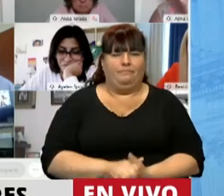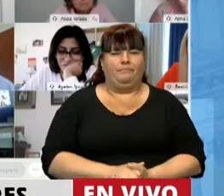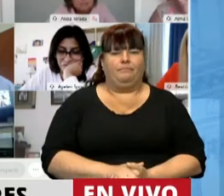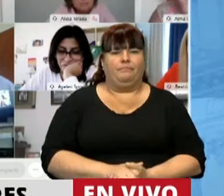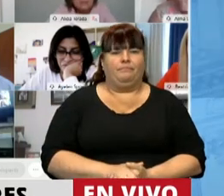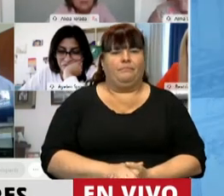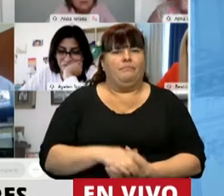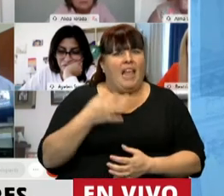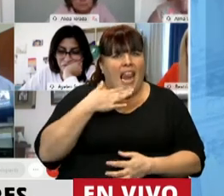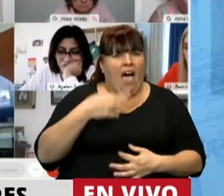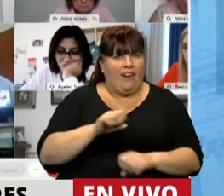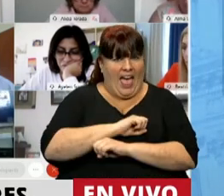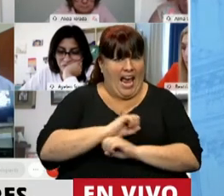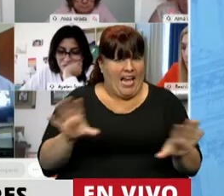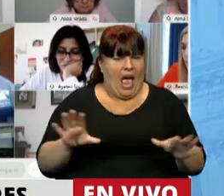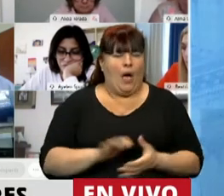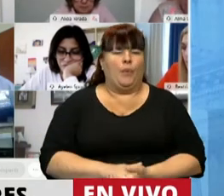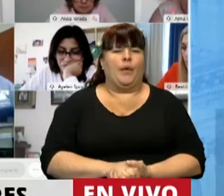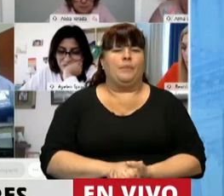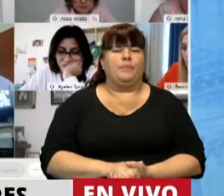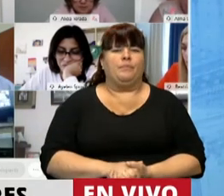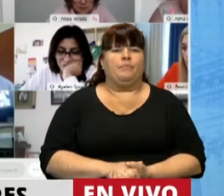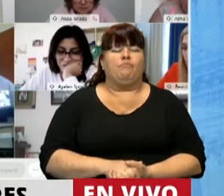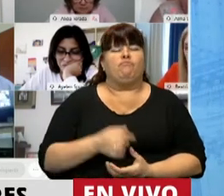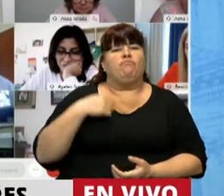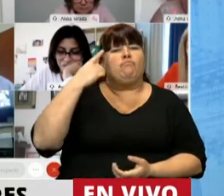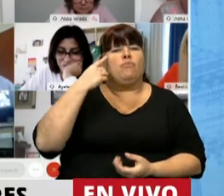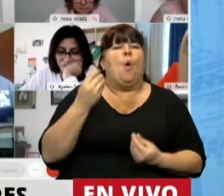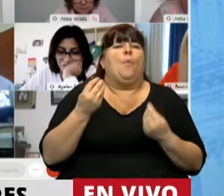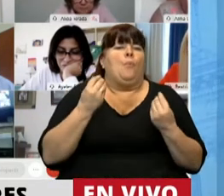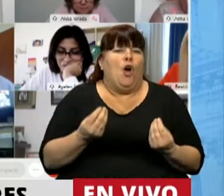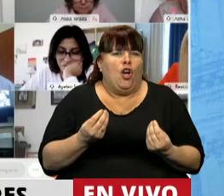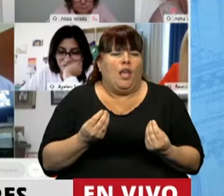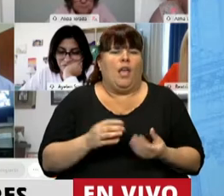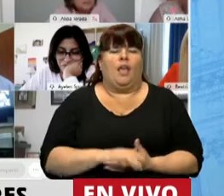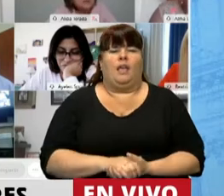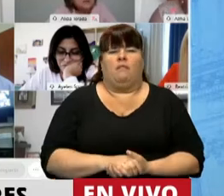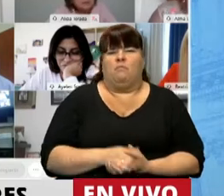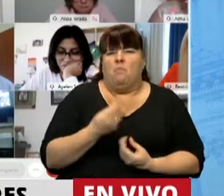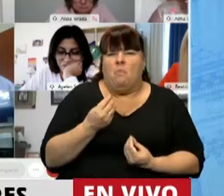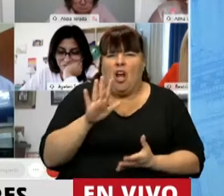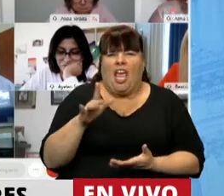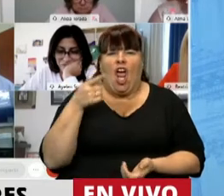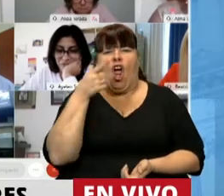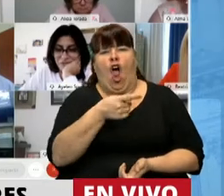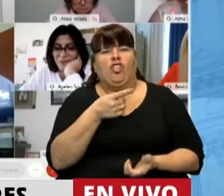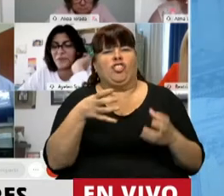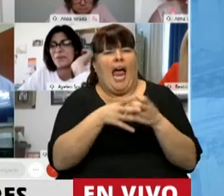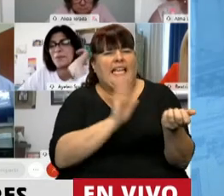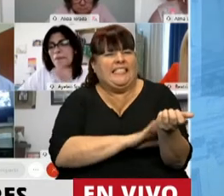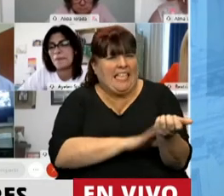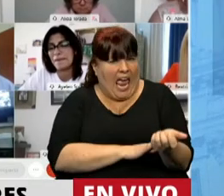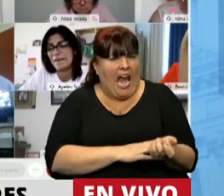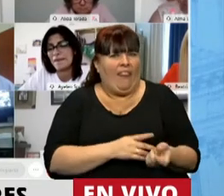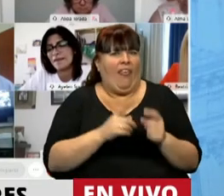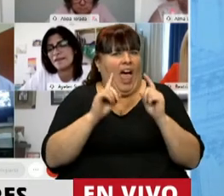Y es realmente muy grave, Presidente. Y esto, uno podría decir, ¿por qué esta demonización de la izquierda, que también